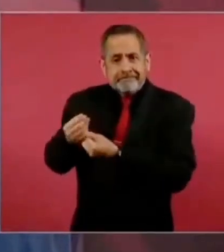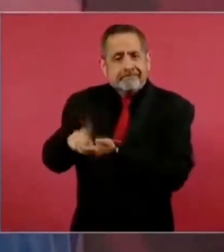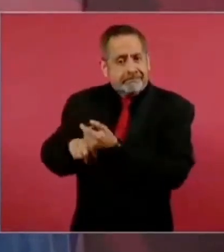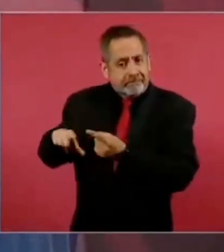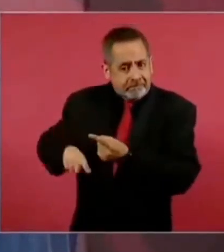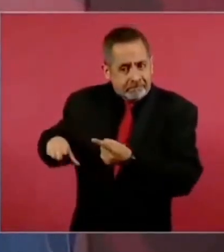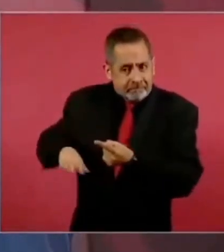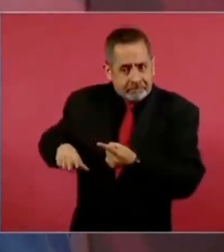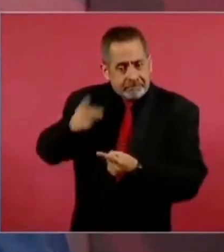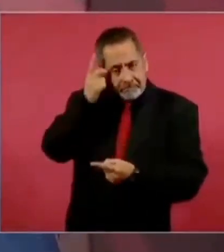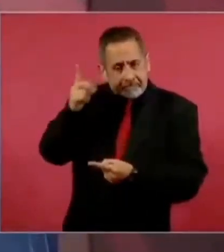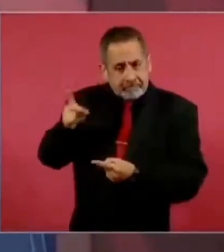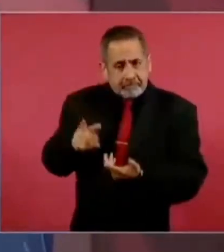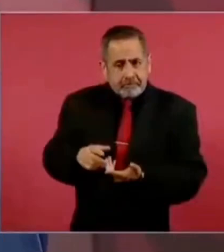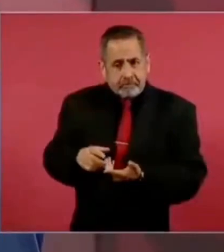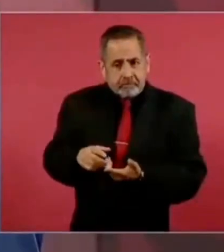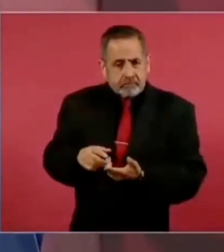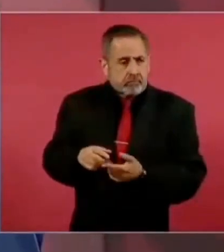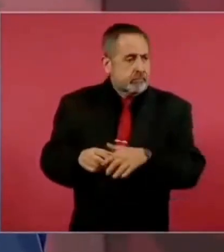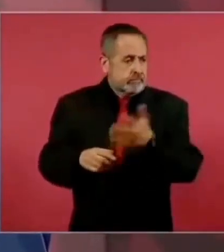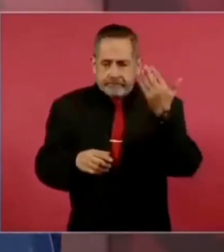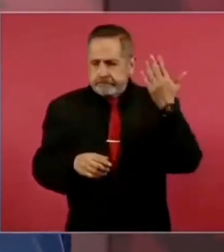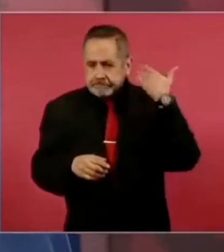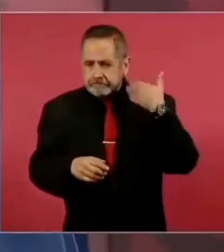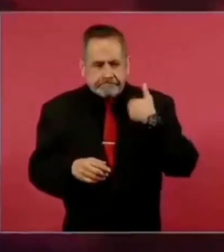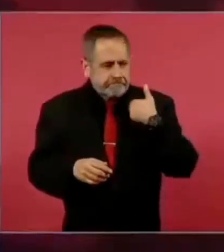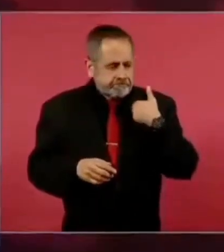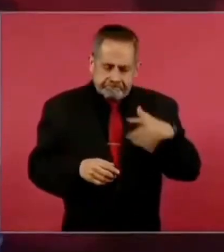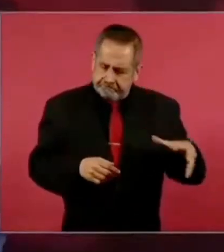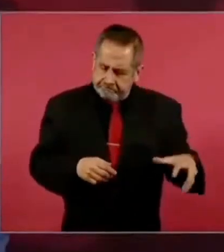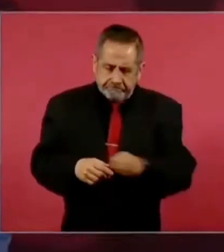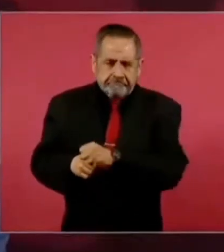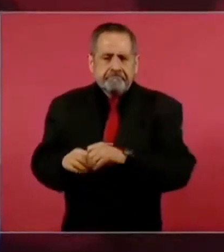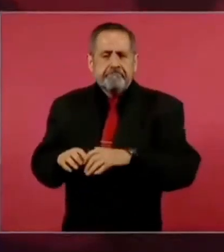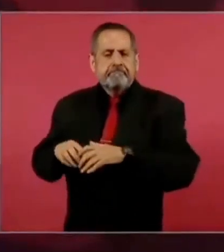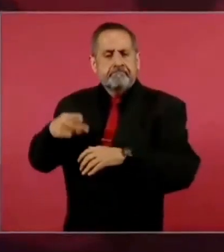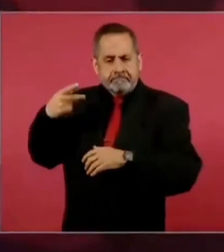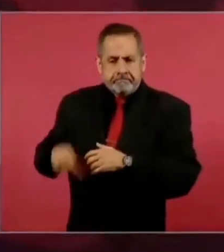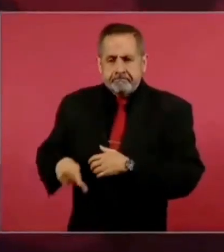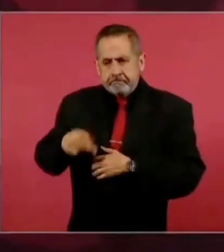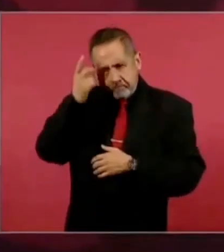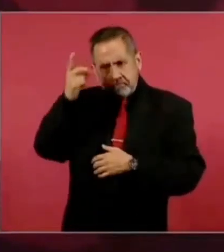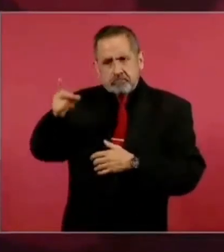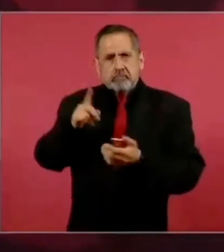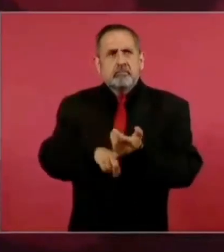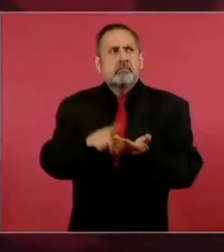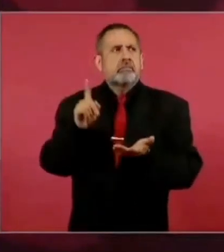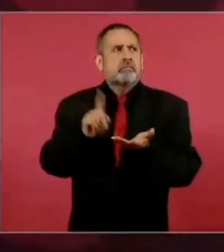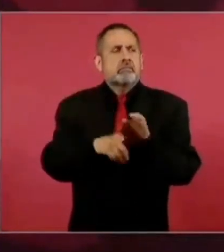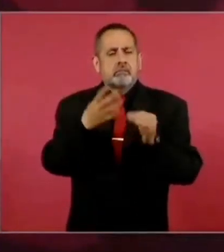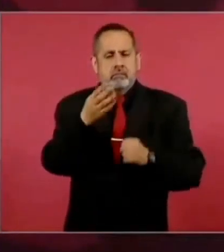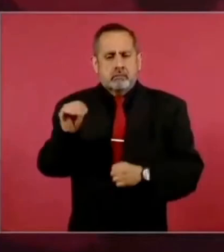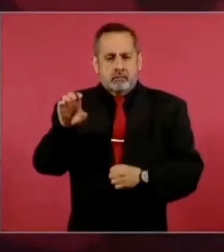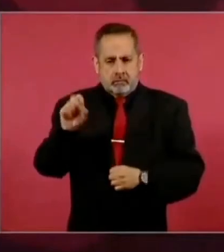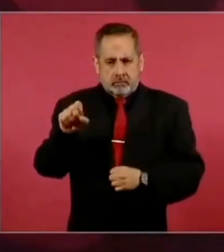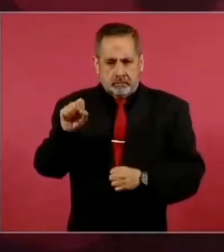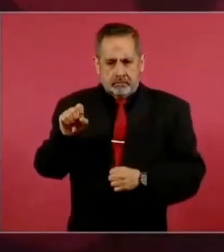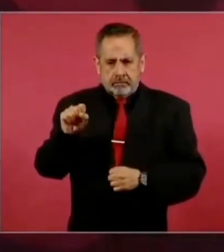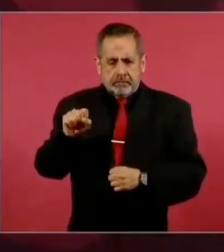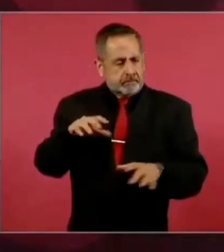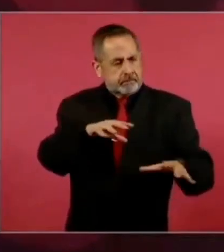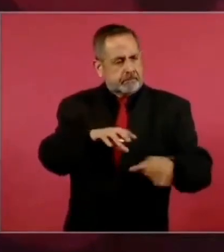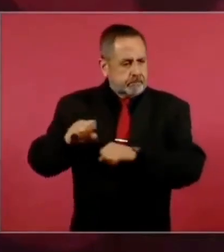Se nacionaliza en 1960 la industria